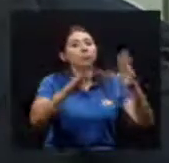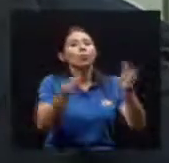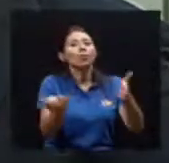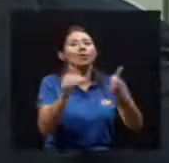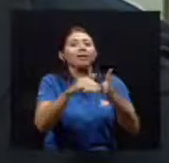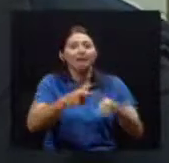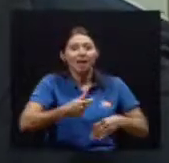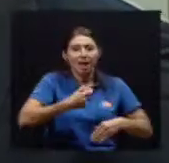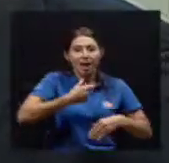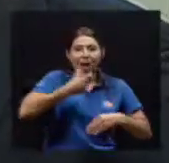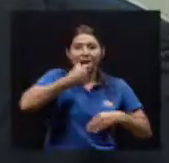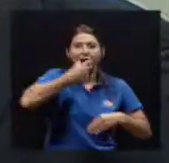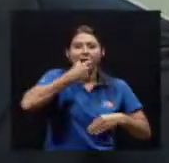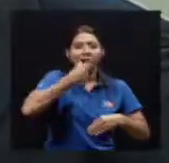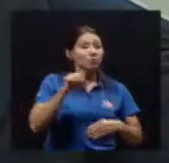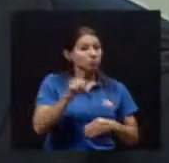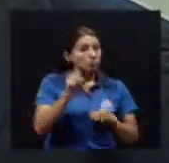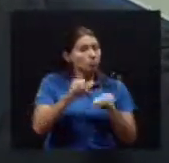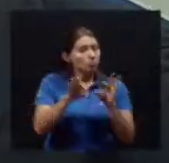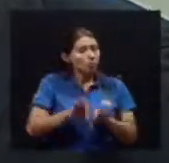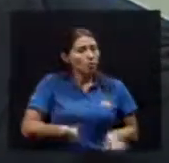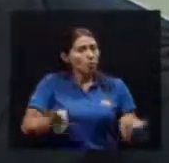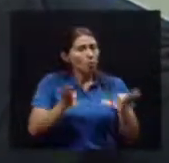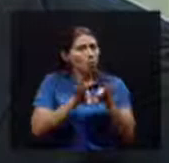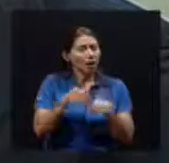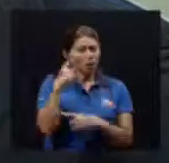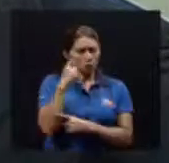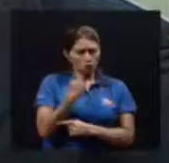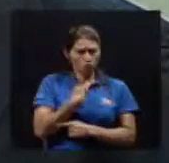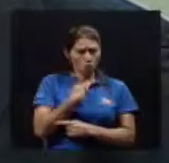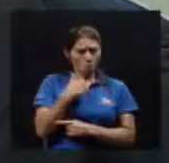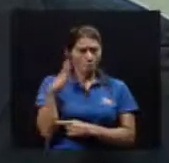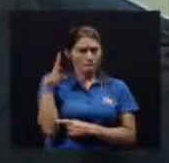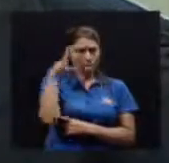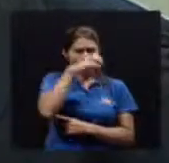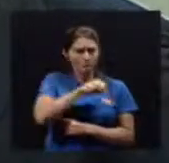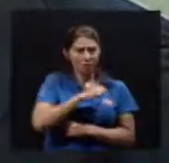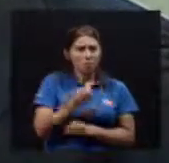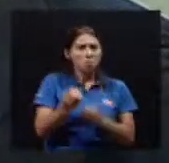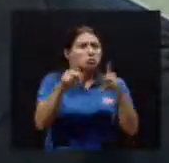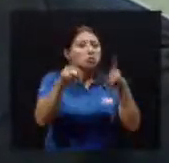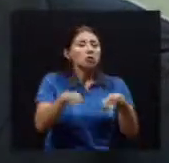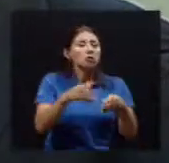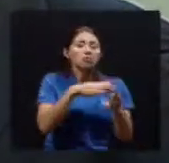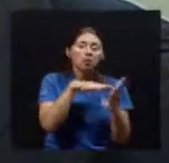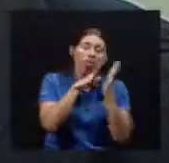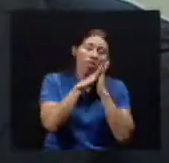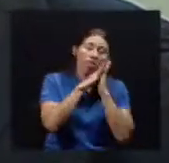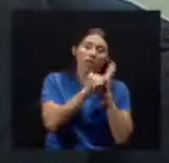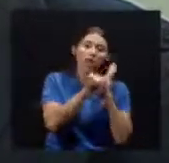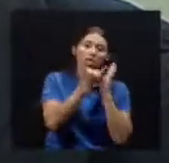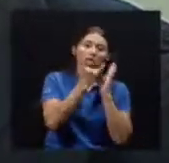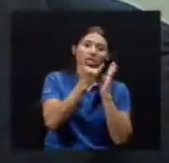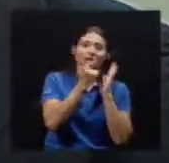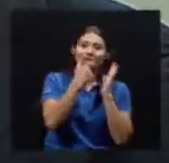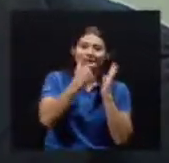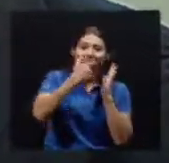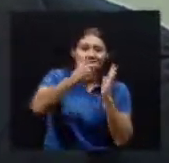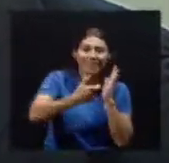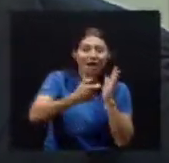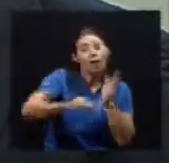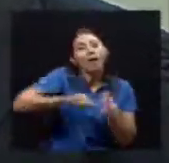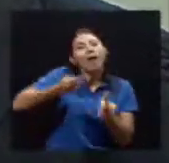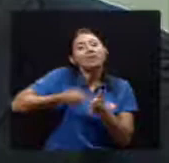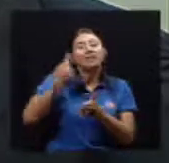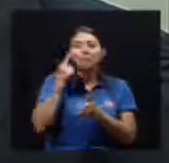vea No lo vea El esposo Esto me voy a ver fea Y me duermo con la prótesis Y es un tremendo horror Como decía el doctor Por problemas que pueden